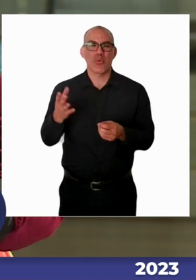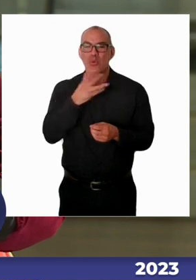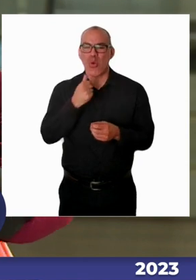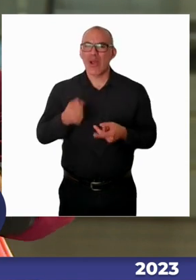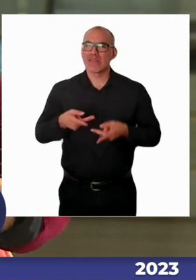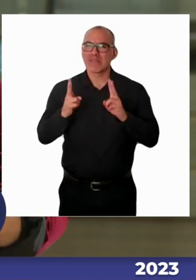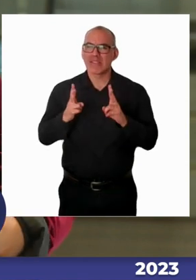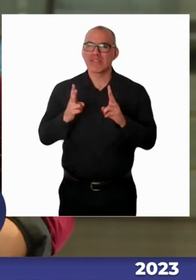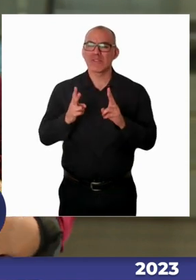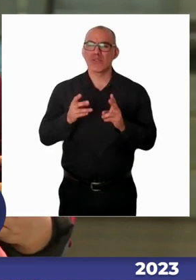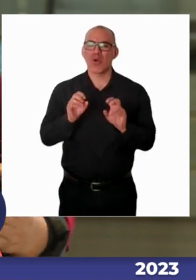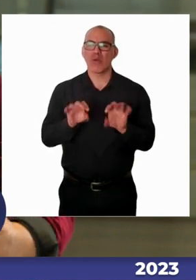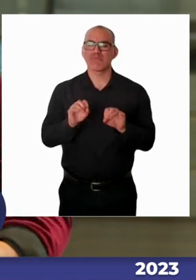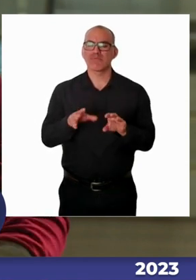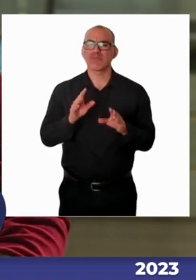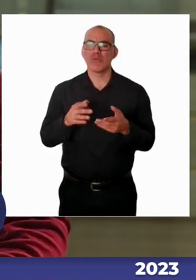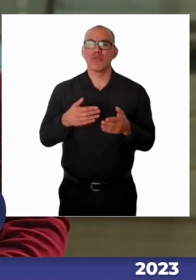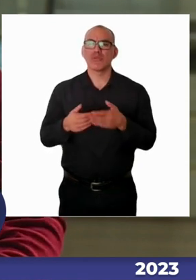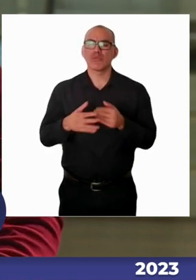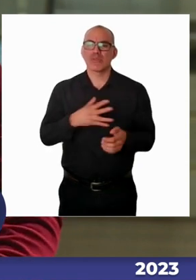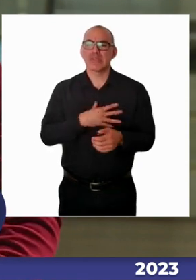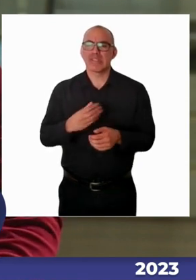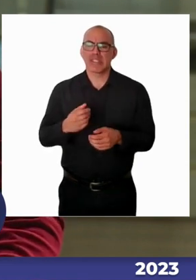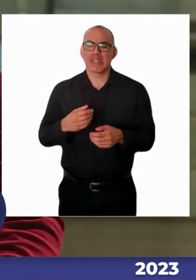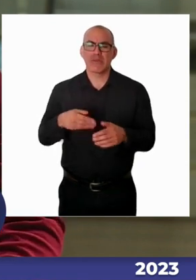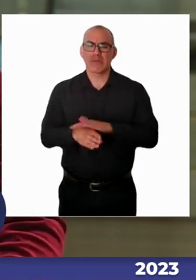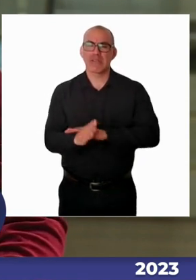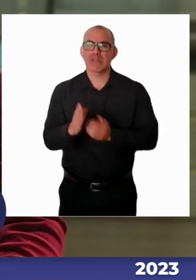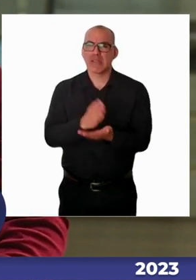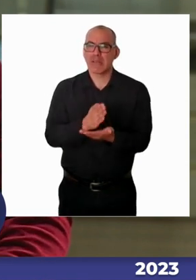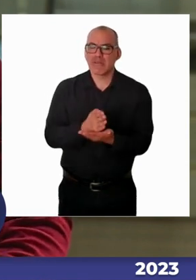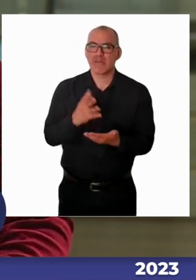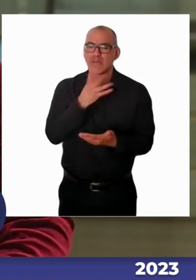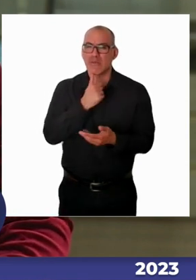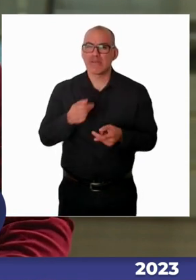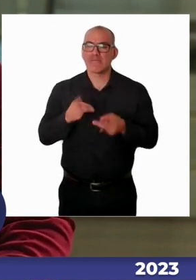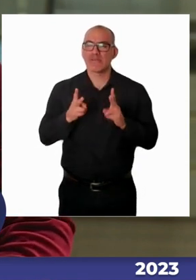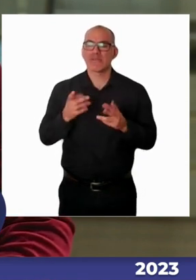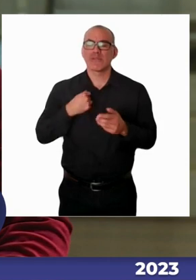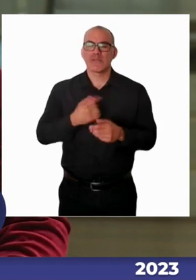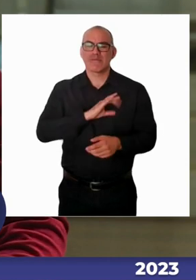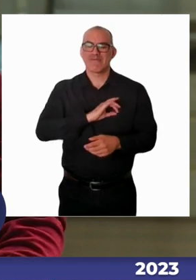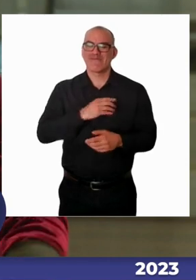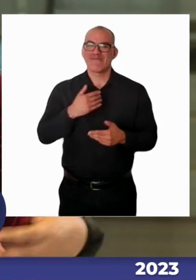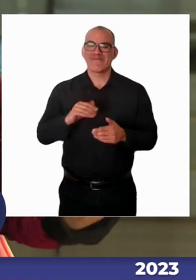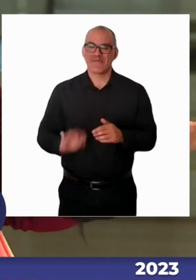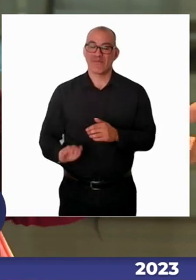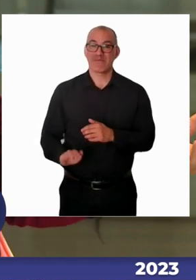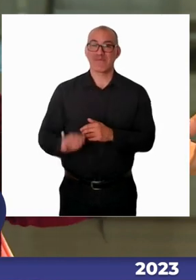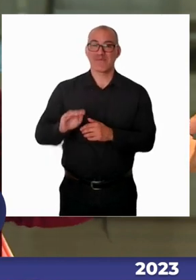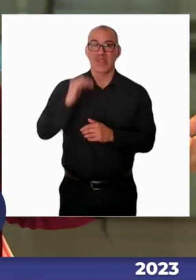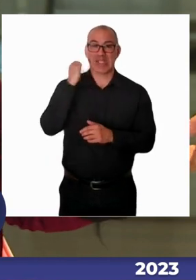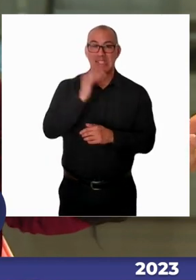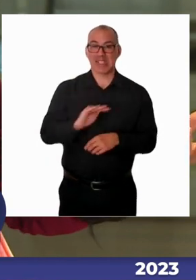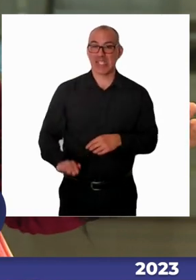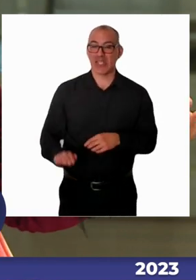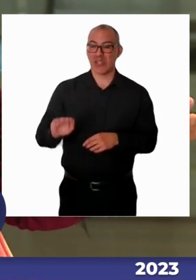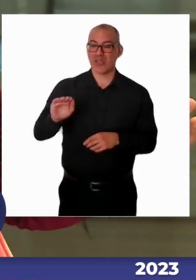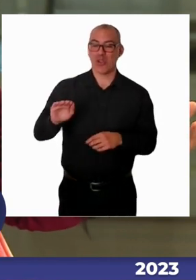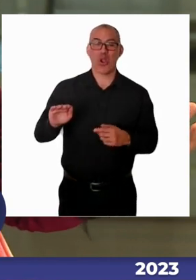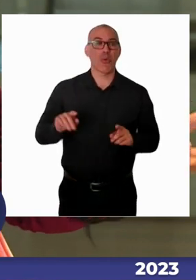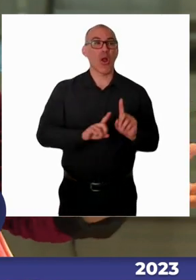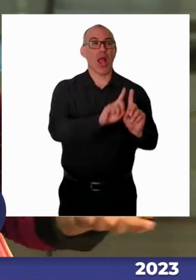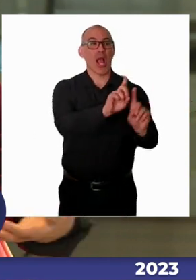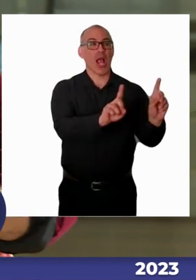padres, madres, etc., nos convertimos efectivamente en los monitores de nuestros niños y en los que les están enseñando en